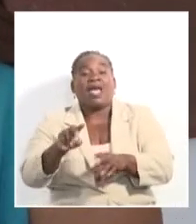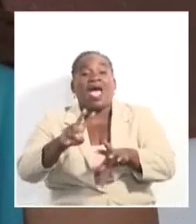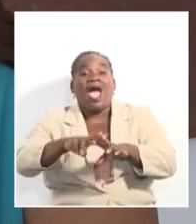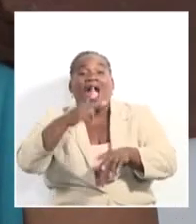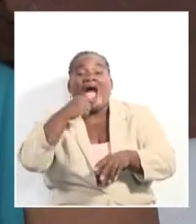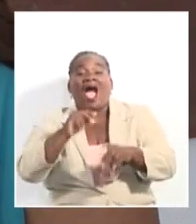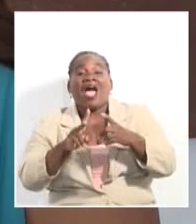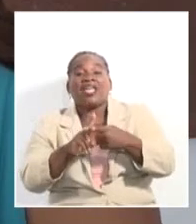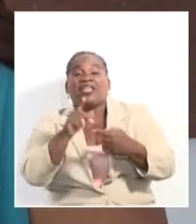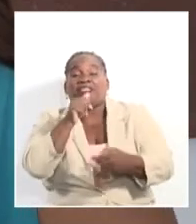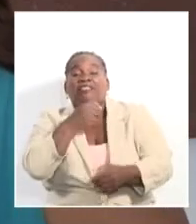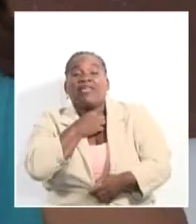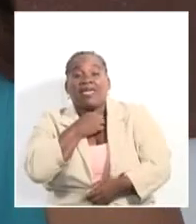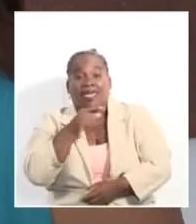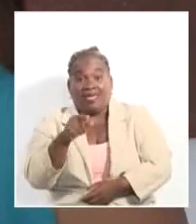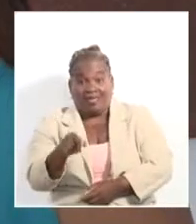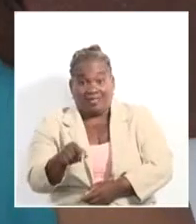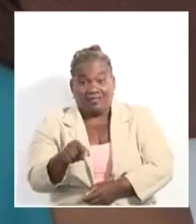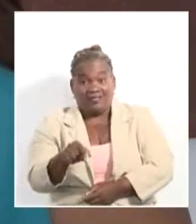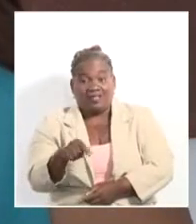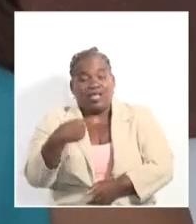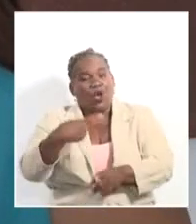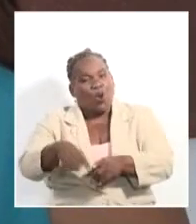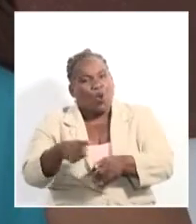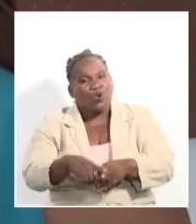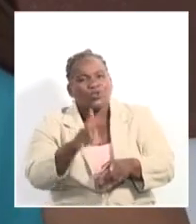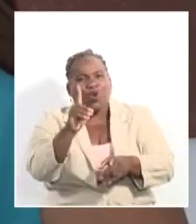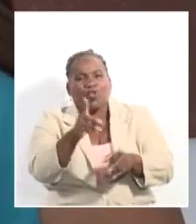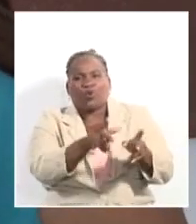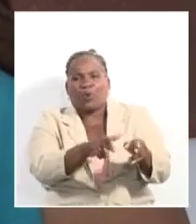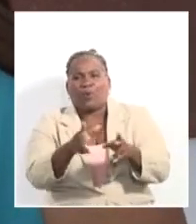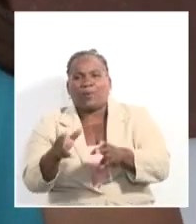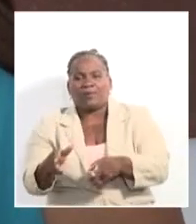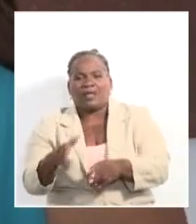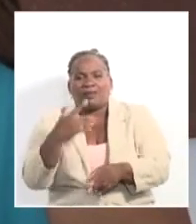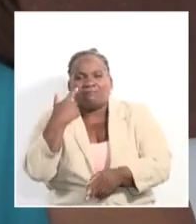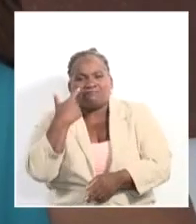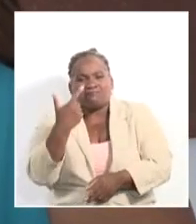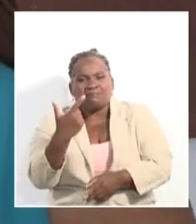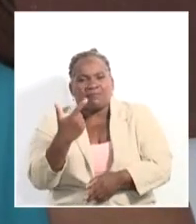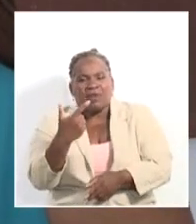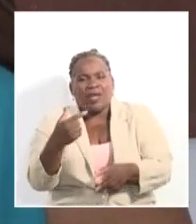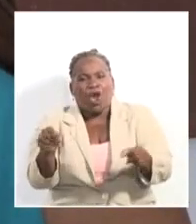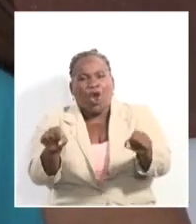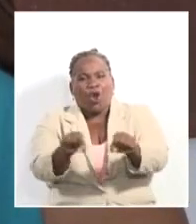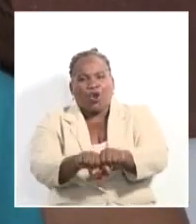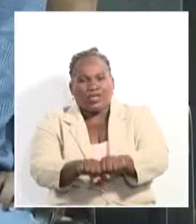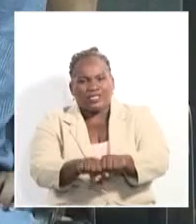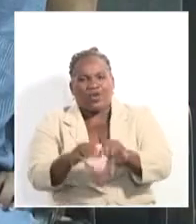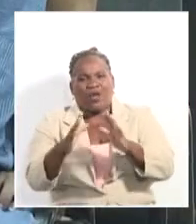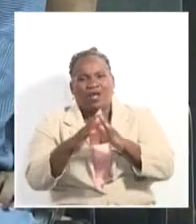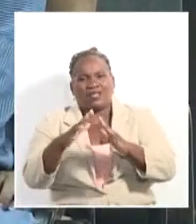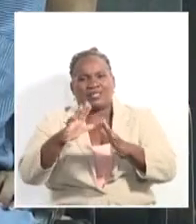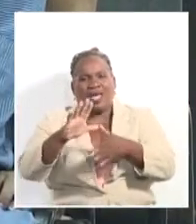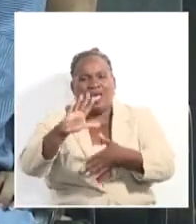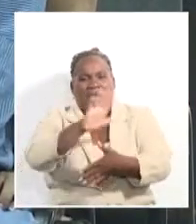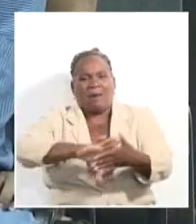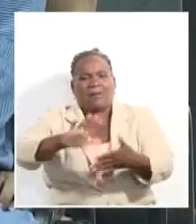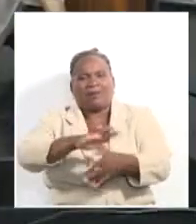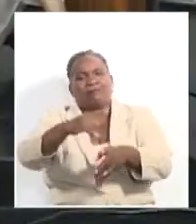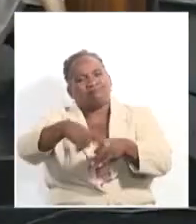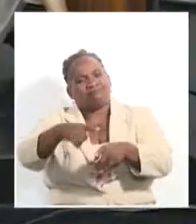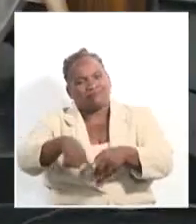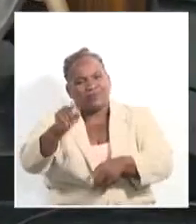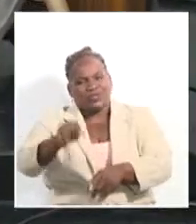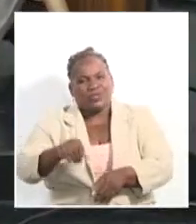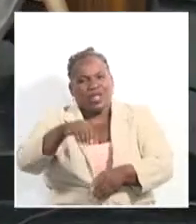documentales que también reflejan la conexión de Casa con otros intelectuales de Latinoamérica. La ceremonia